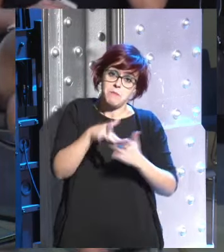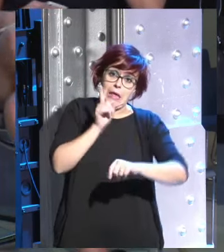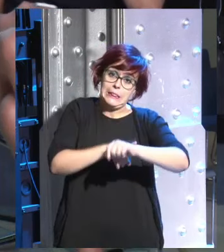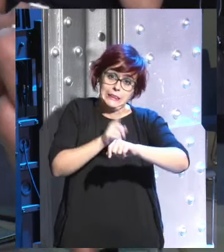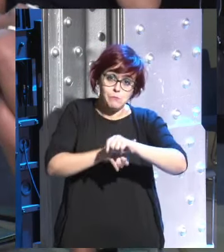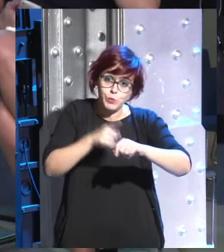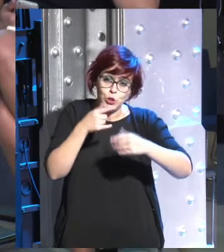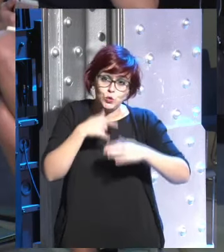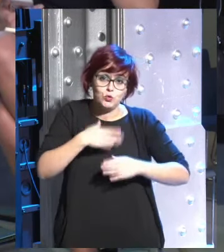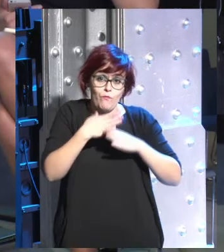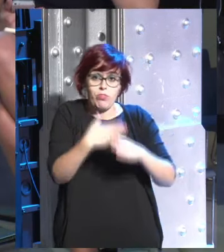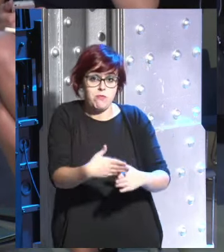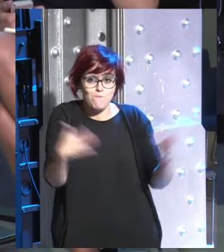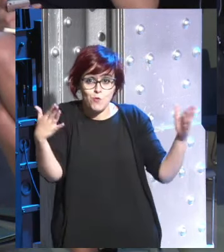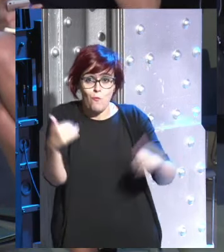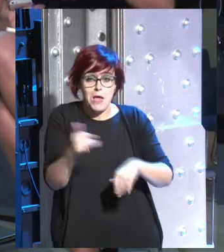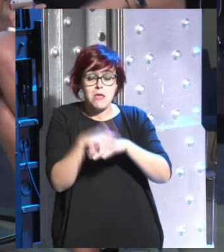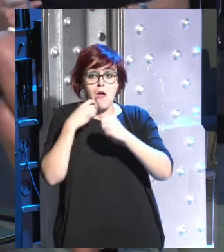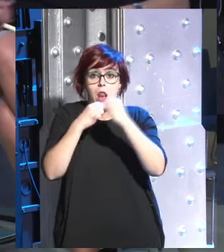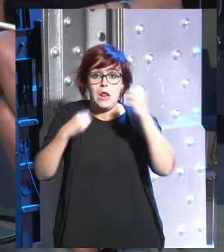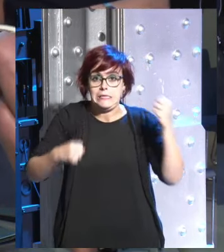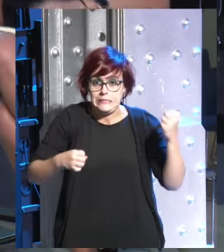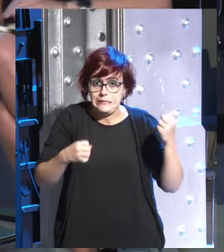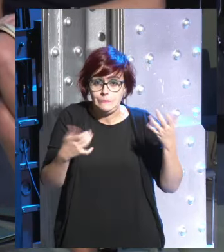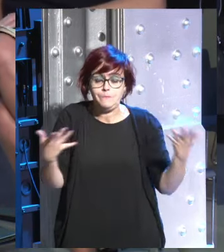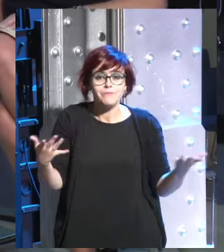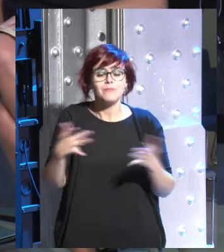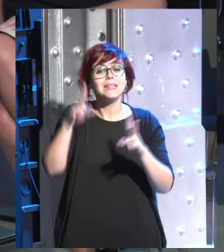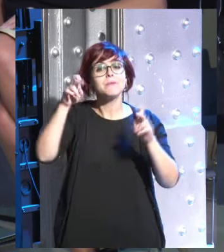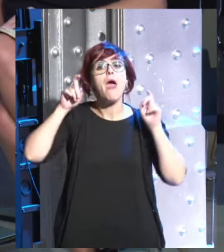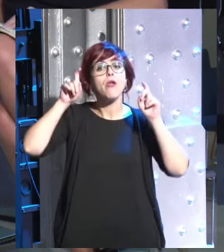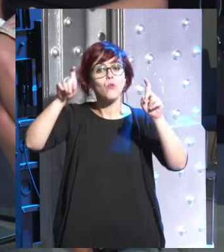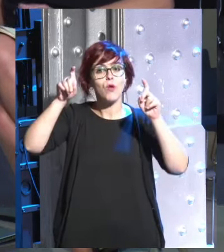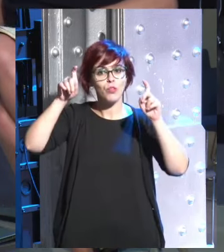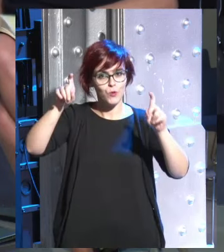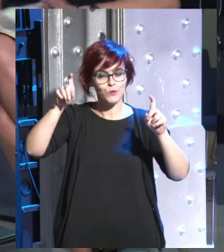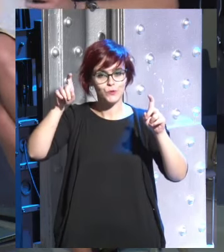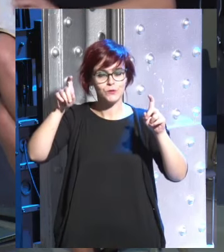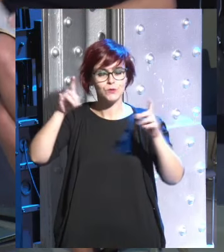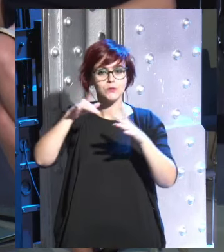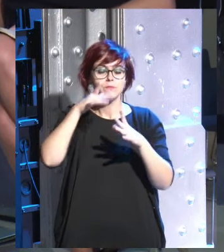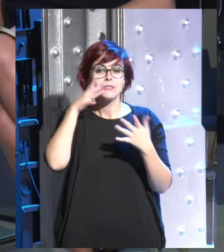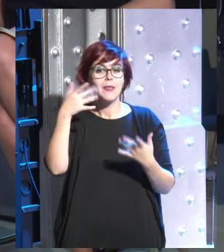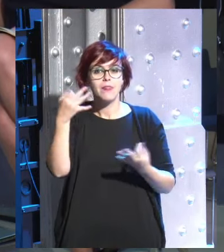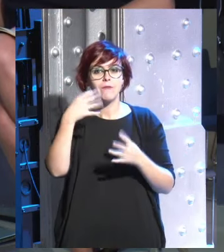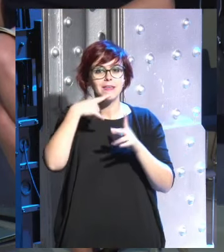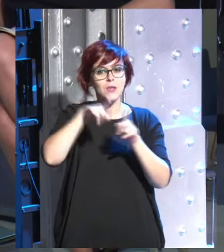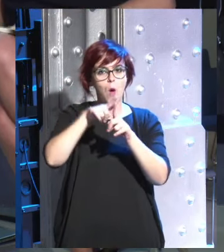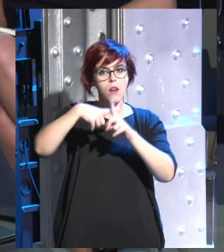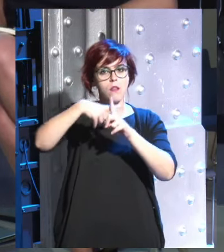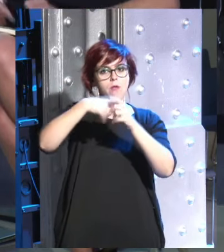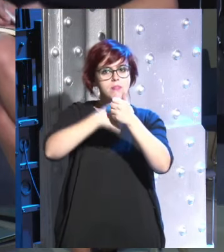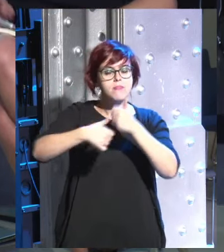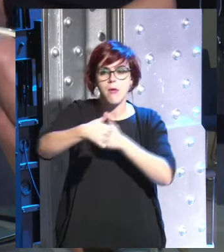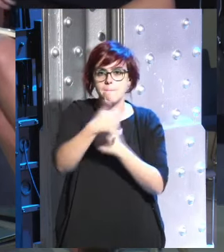suficientes para hacerlo la gran pregunta en la educación es asignar niveles de prioridad